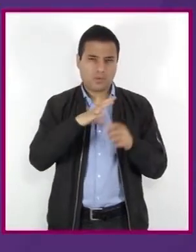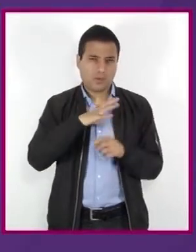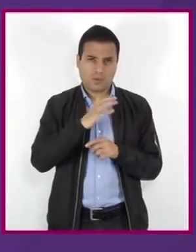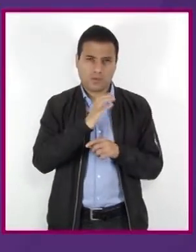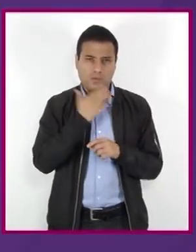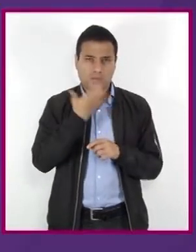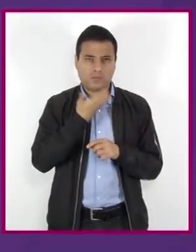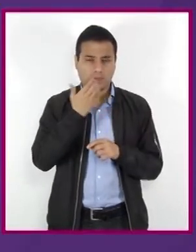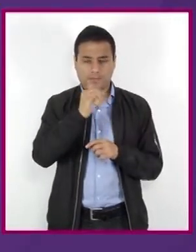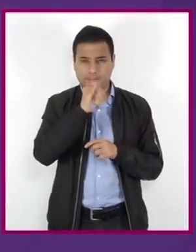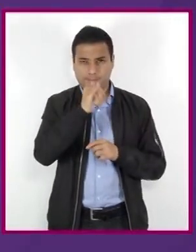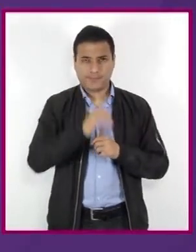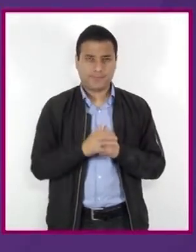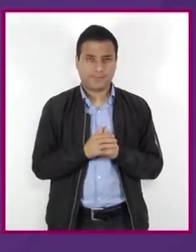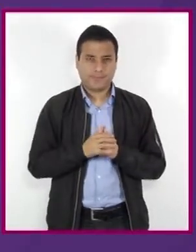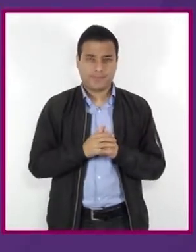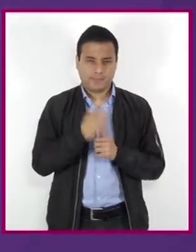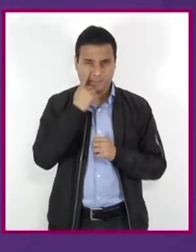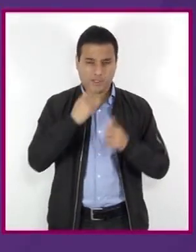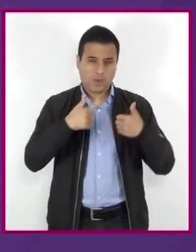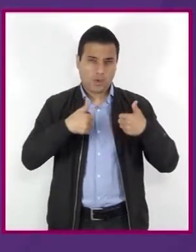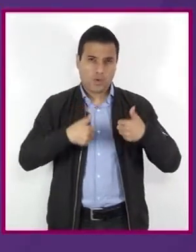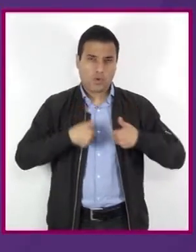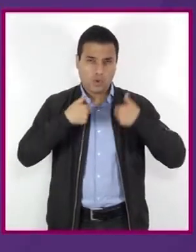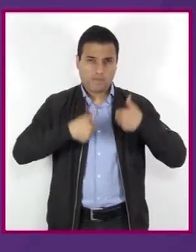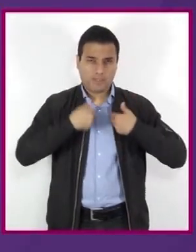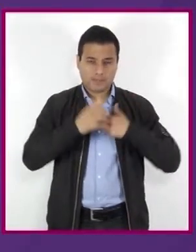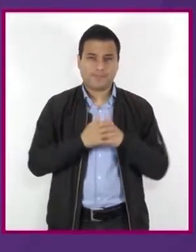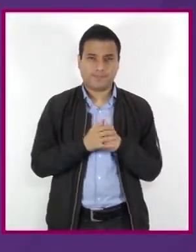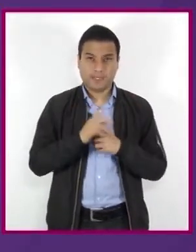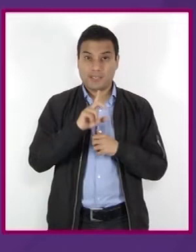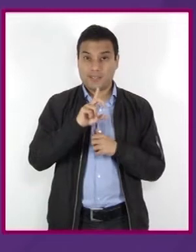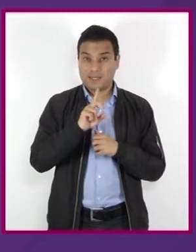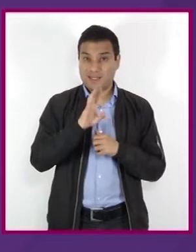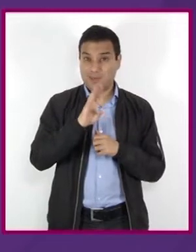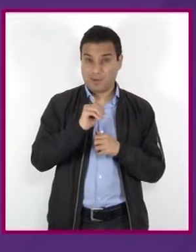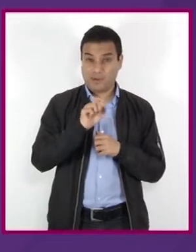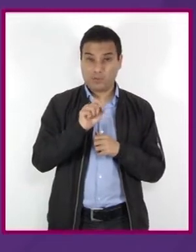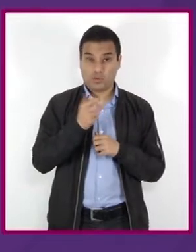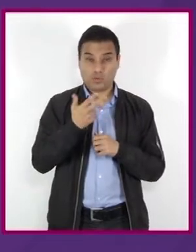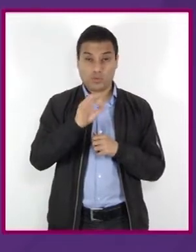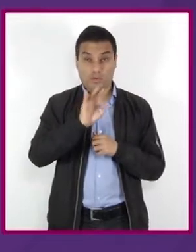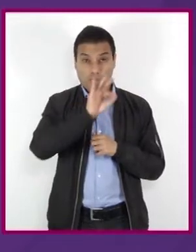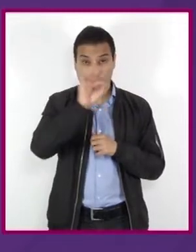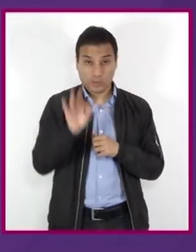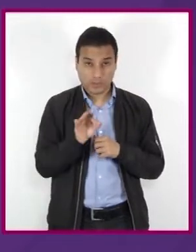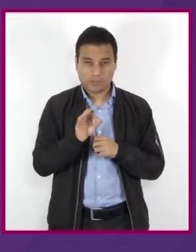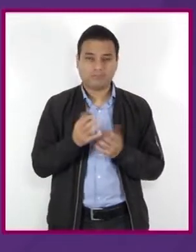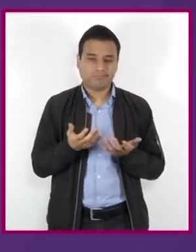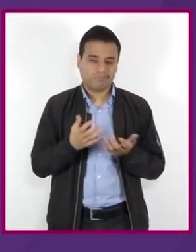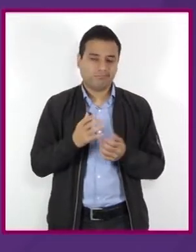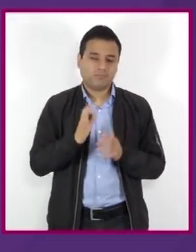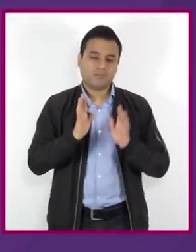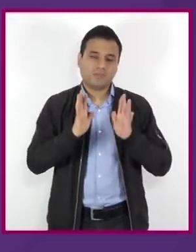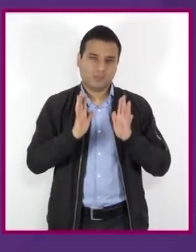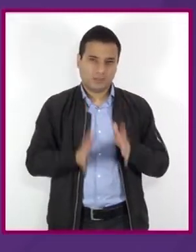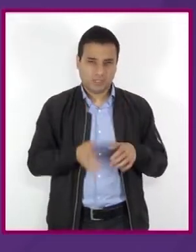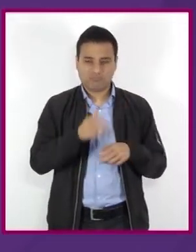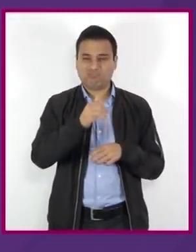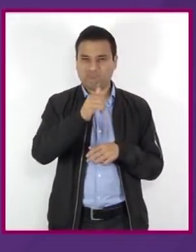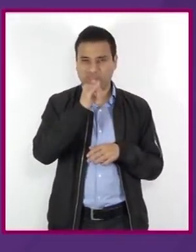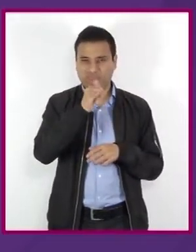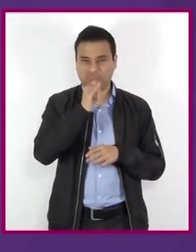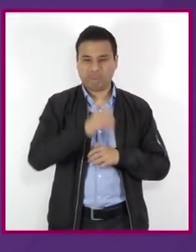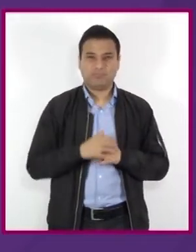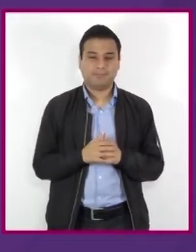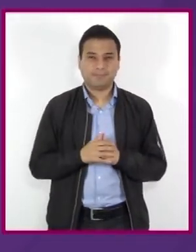consumo. En la población adolescente se encontró que el 39.8% ha consumido alcohol alguna vez en su vida.